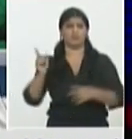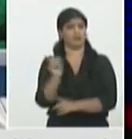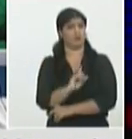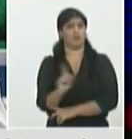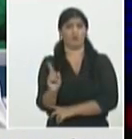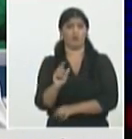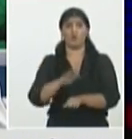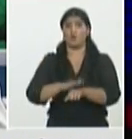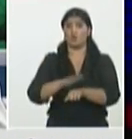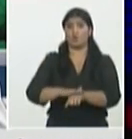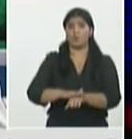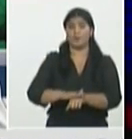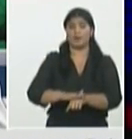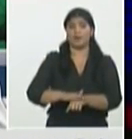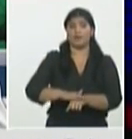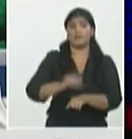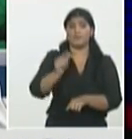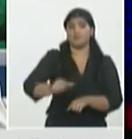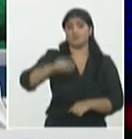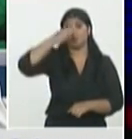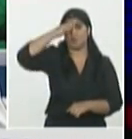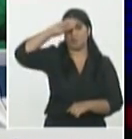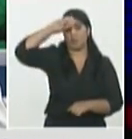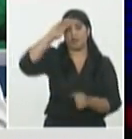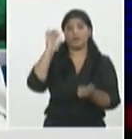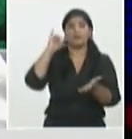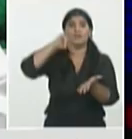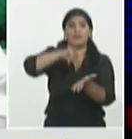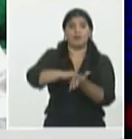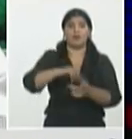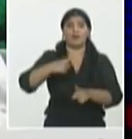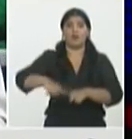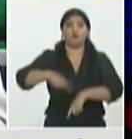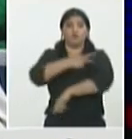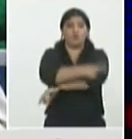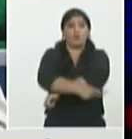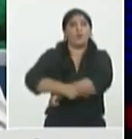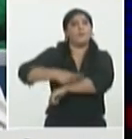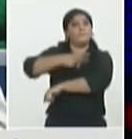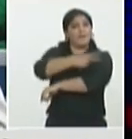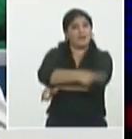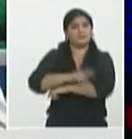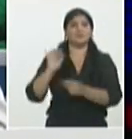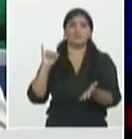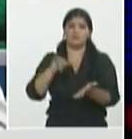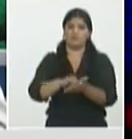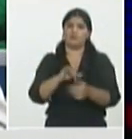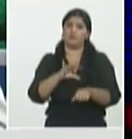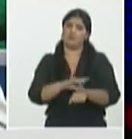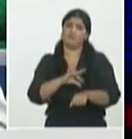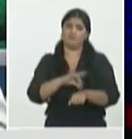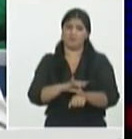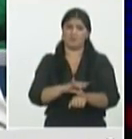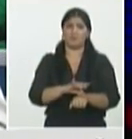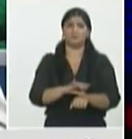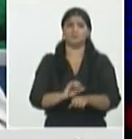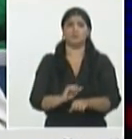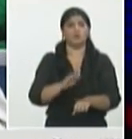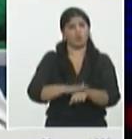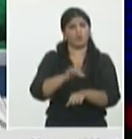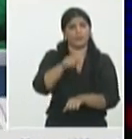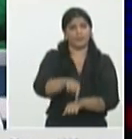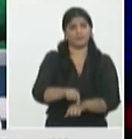siete u ocho turistas que realmente son los impactos de las medidas son medidas de control sanitario internacional